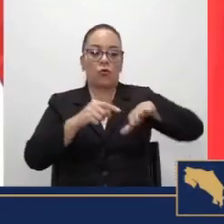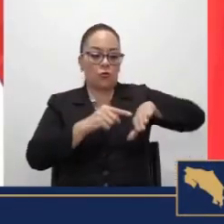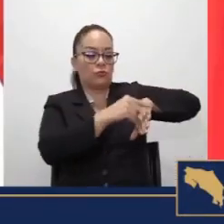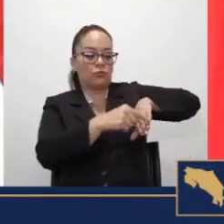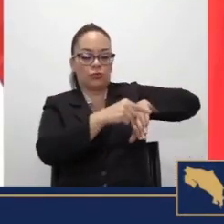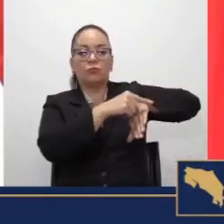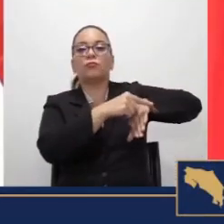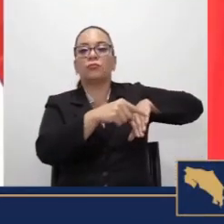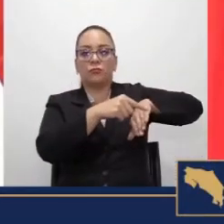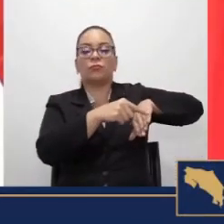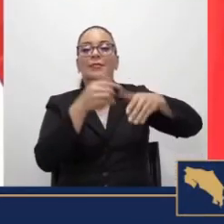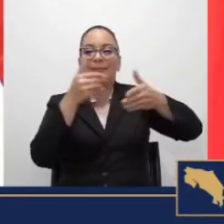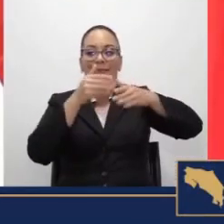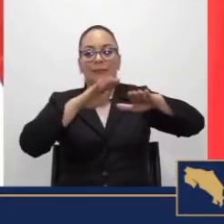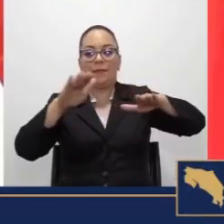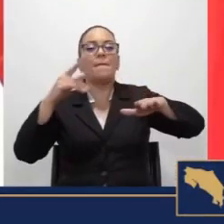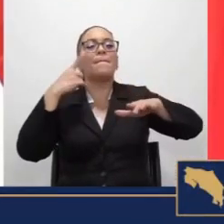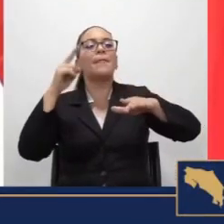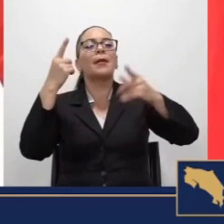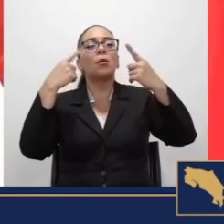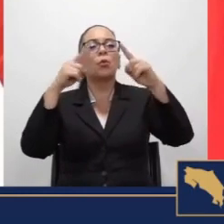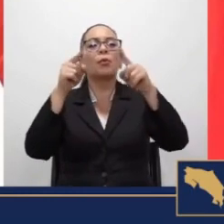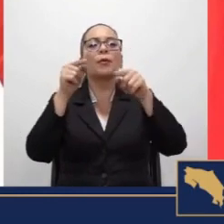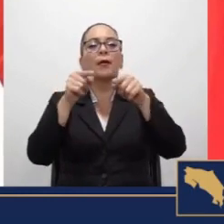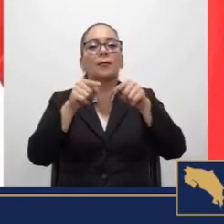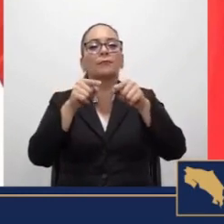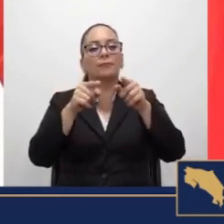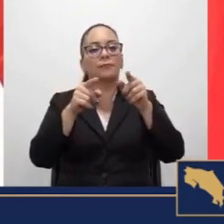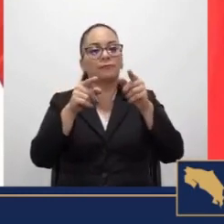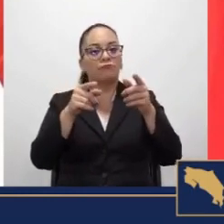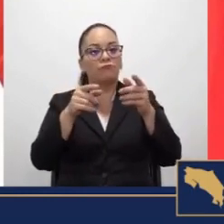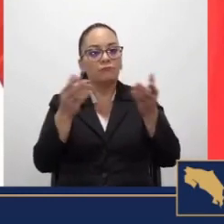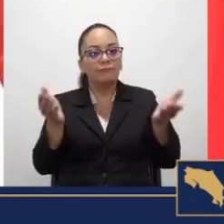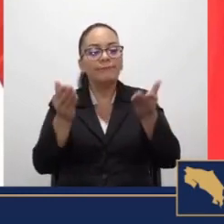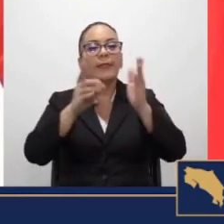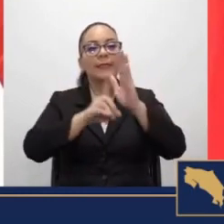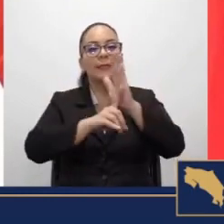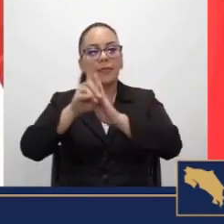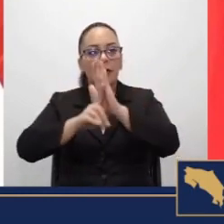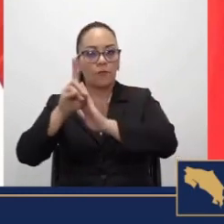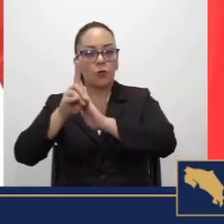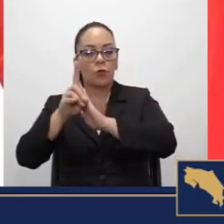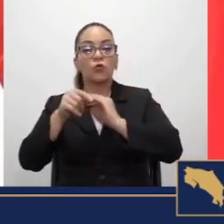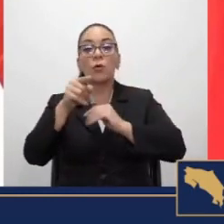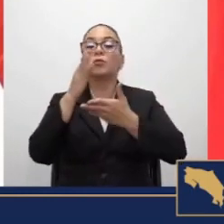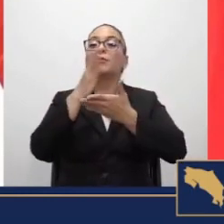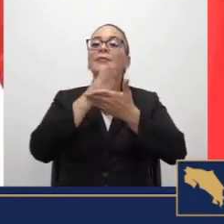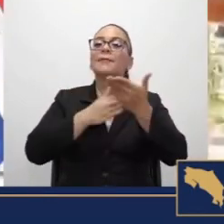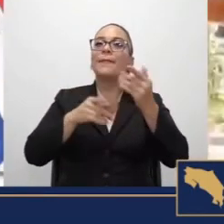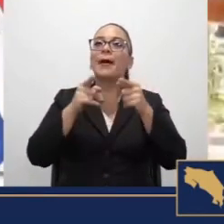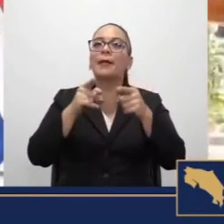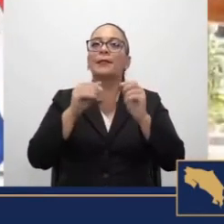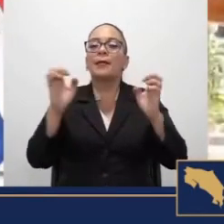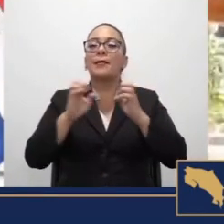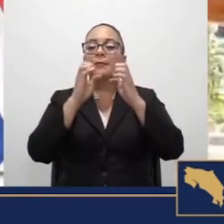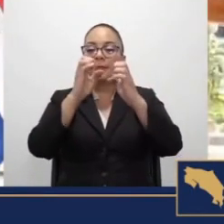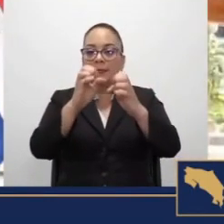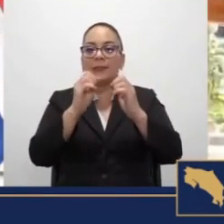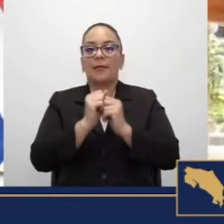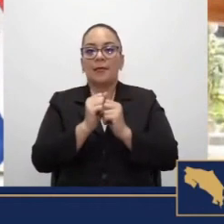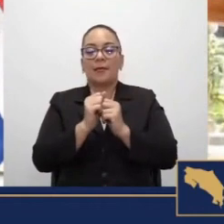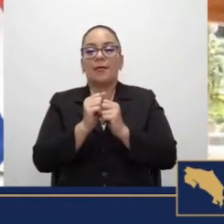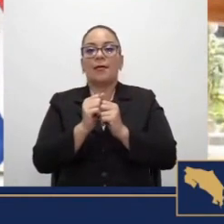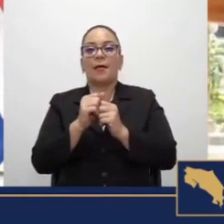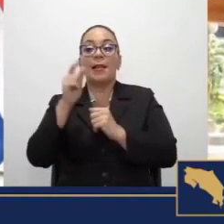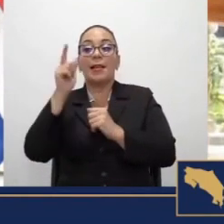zona. Lo que a permitir llevar desarrollo, es parte de la estrategia Limon en